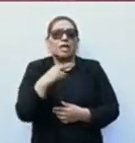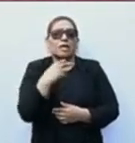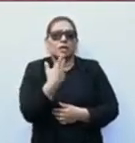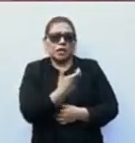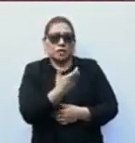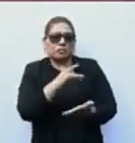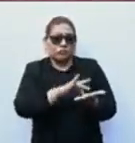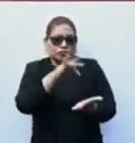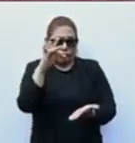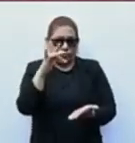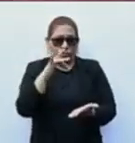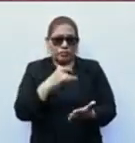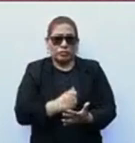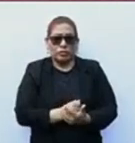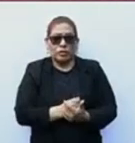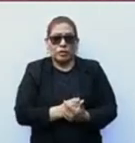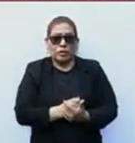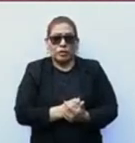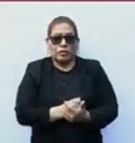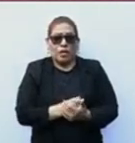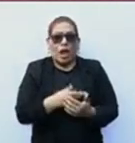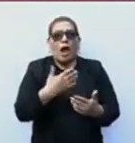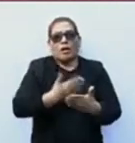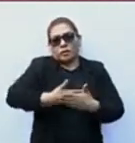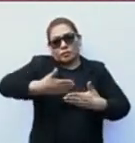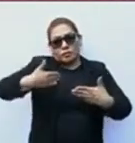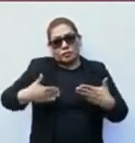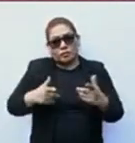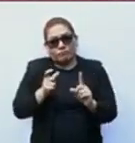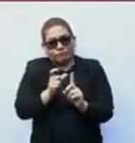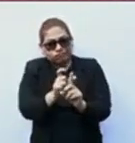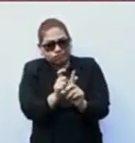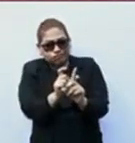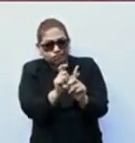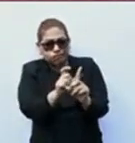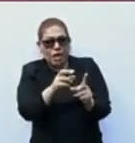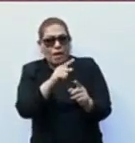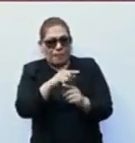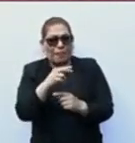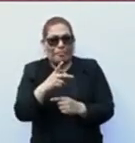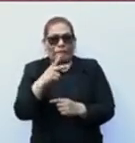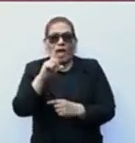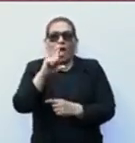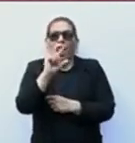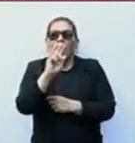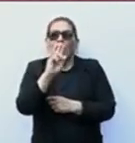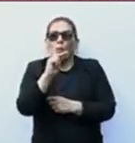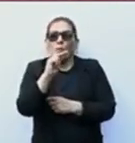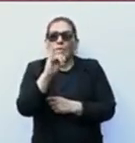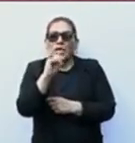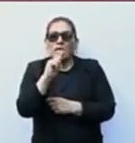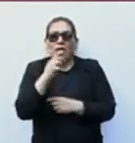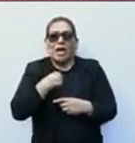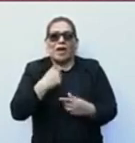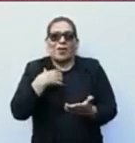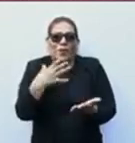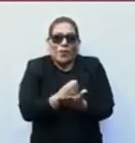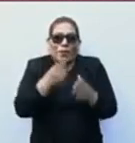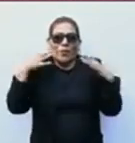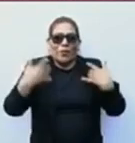a ustedes nosotros venimos detrás. Decía doña Lupita, estoy muy contenta porque yo me lo gané